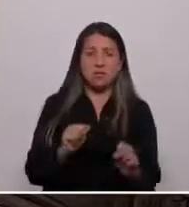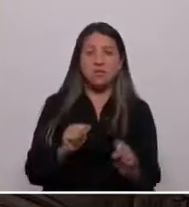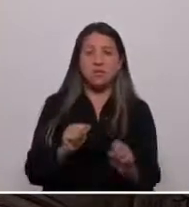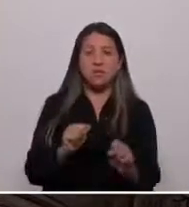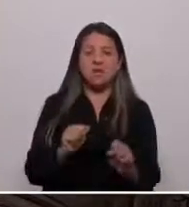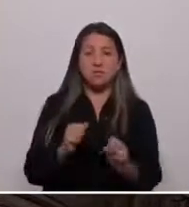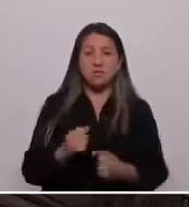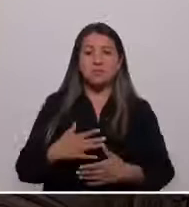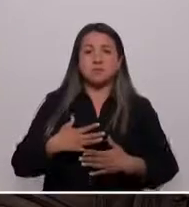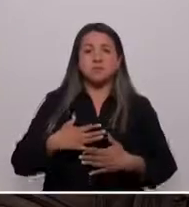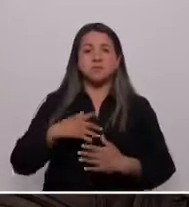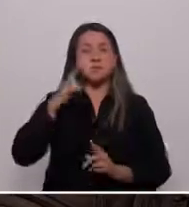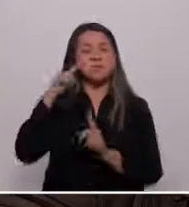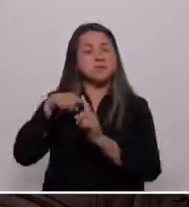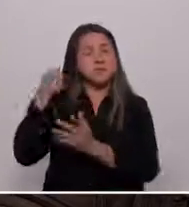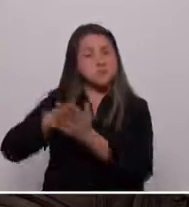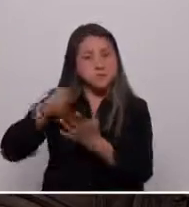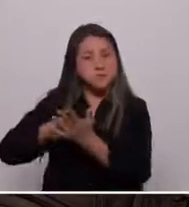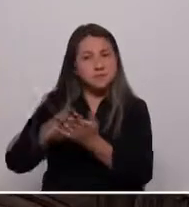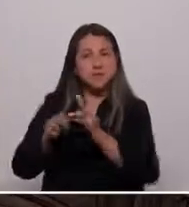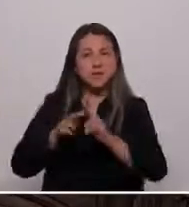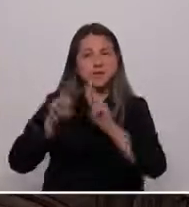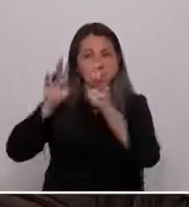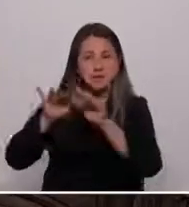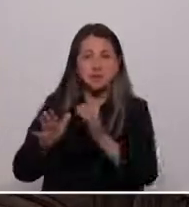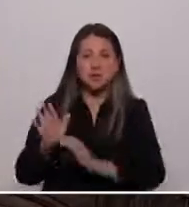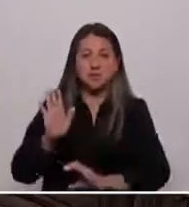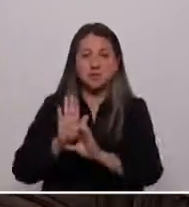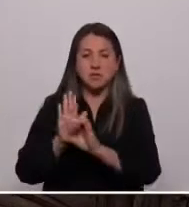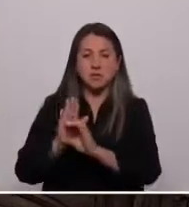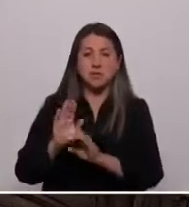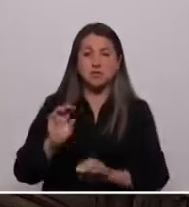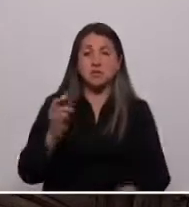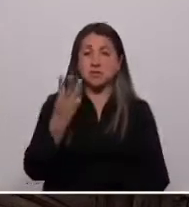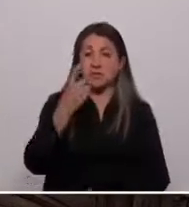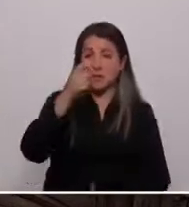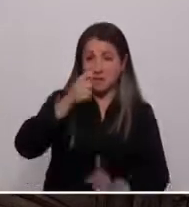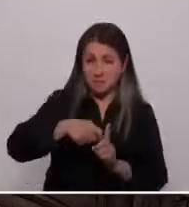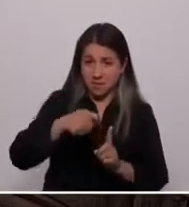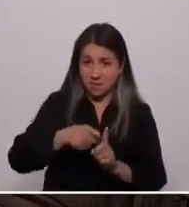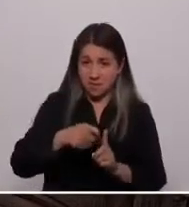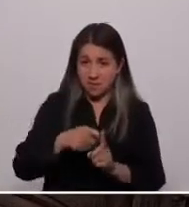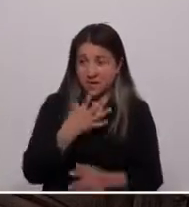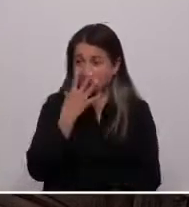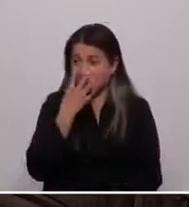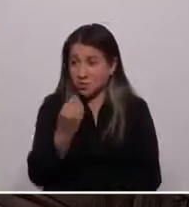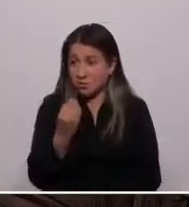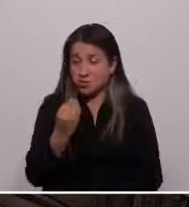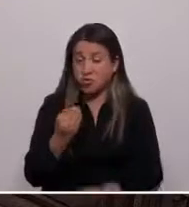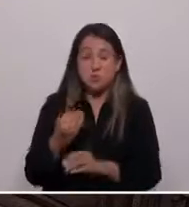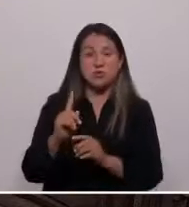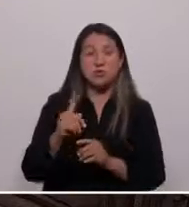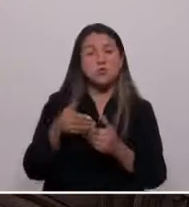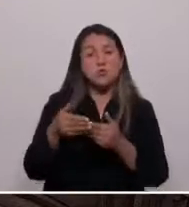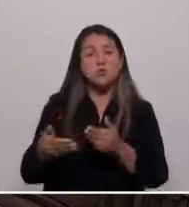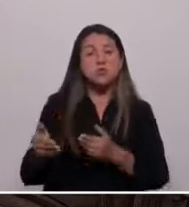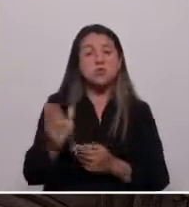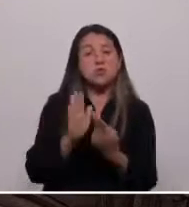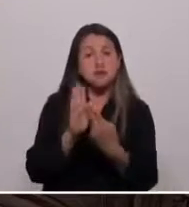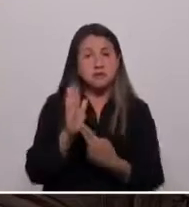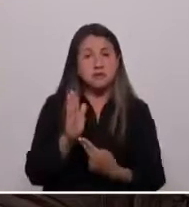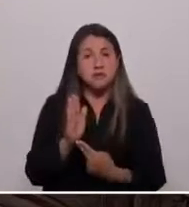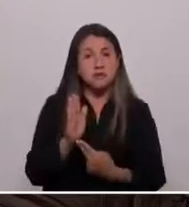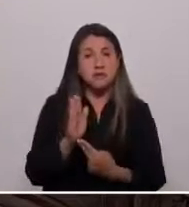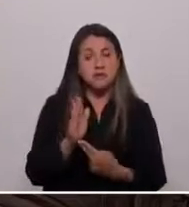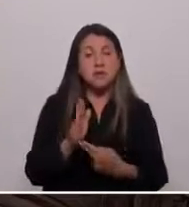de esta convención. Estos primeros tres meses no han sido auspiciosos. El proceso reglamentario instaló vicios de orígenes que se